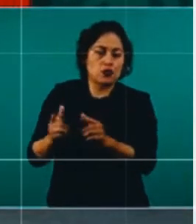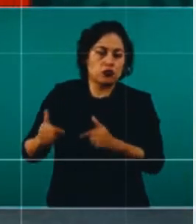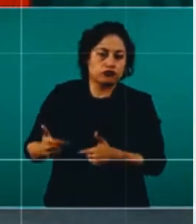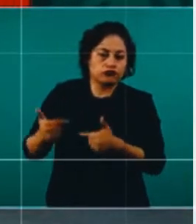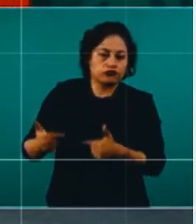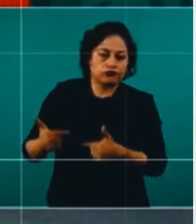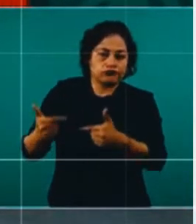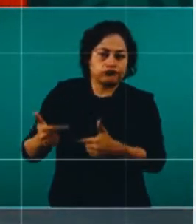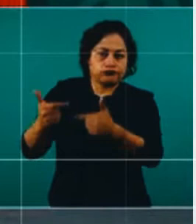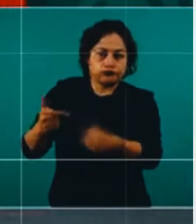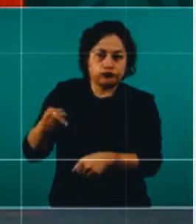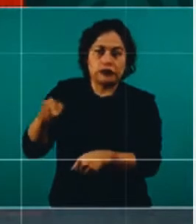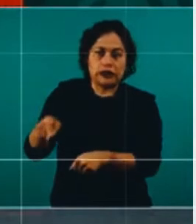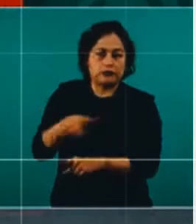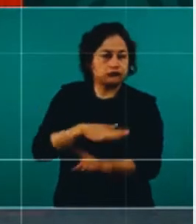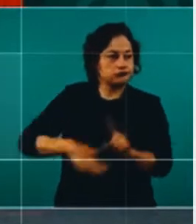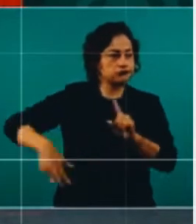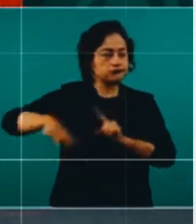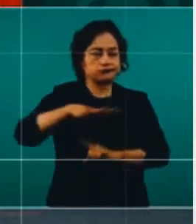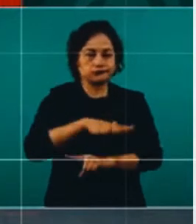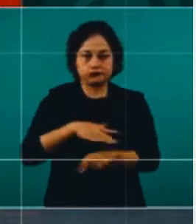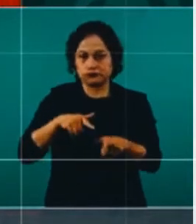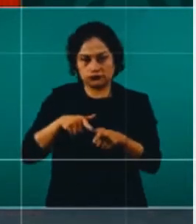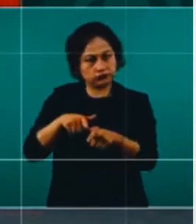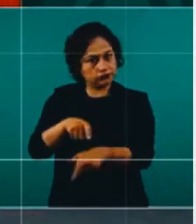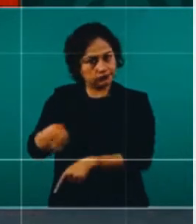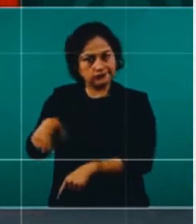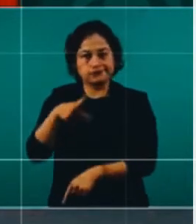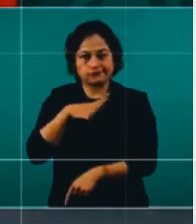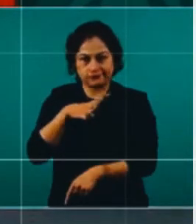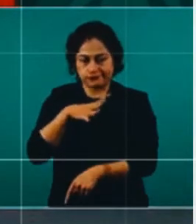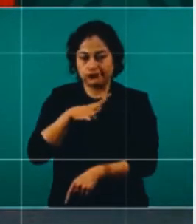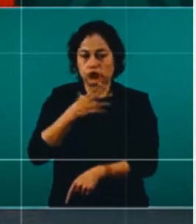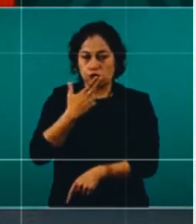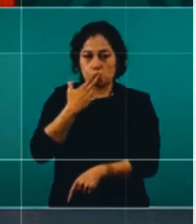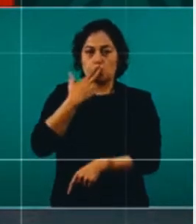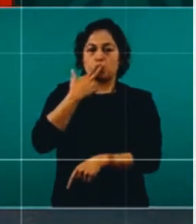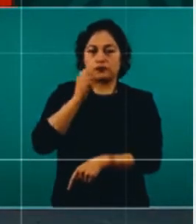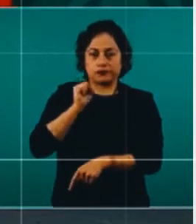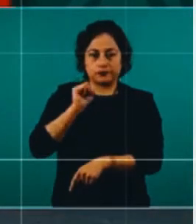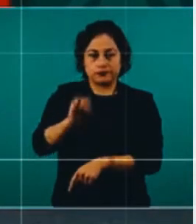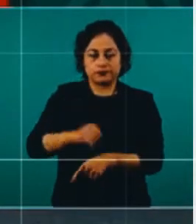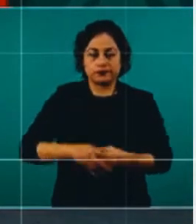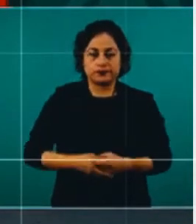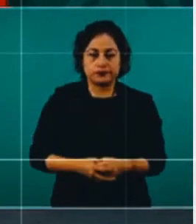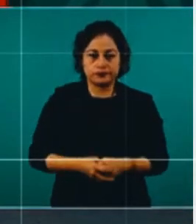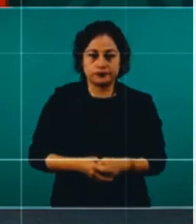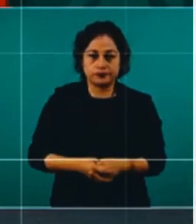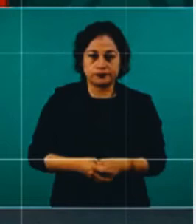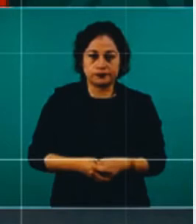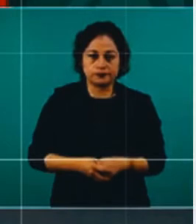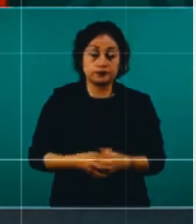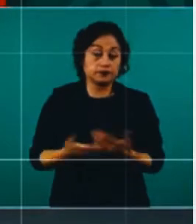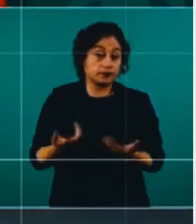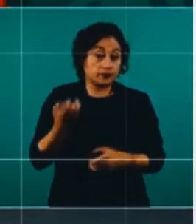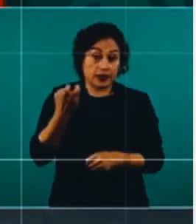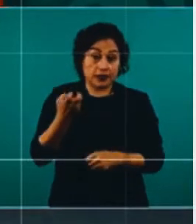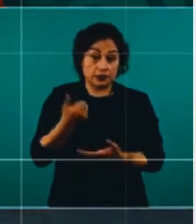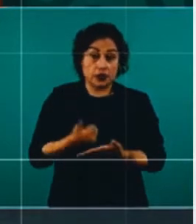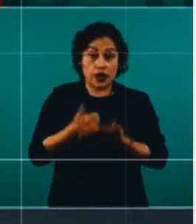Esto ayuda mucho a la política de mejorar